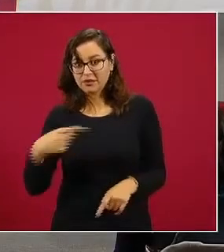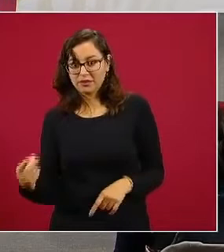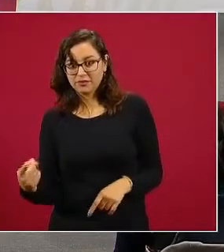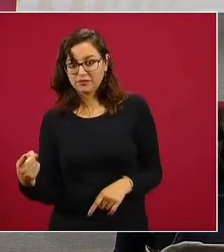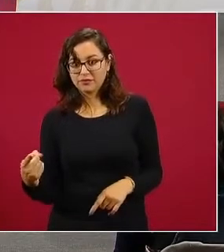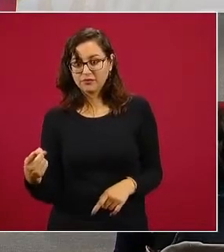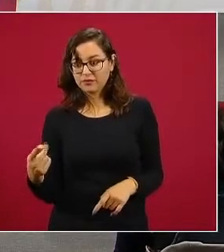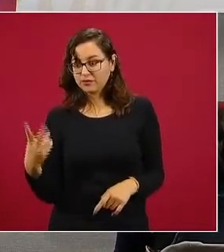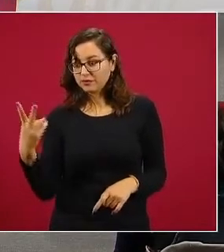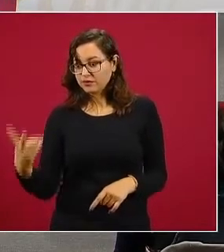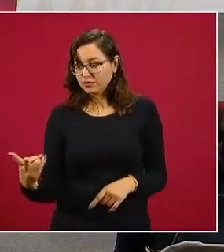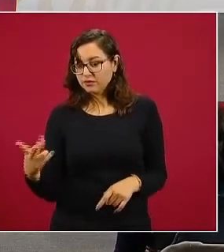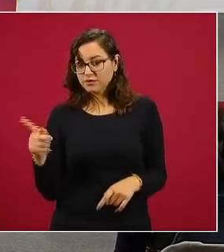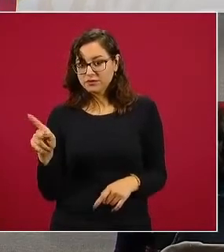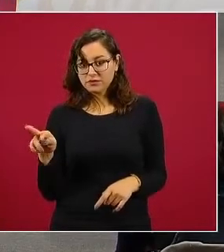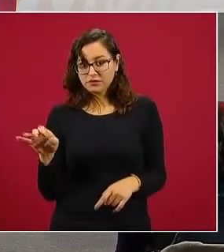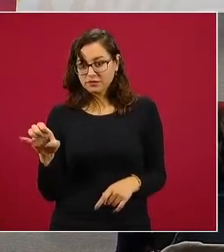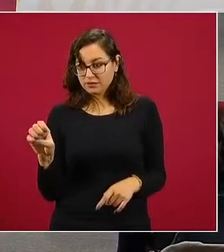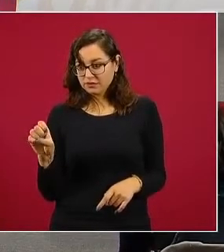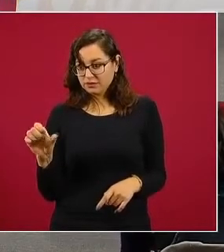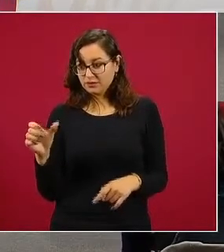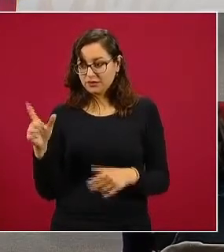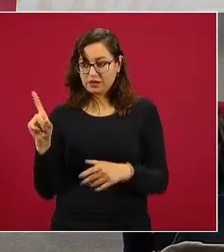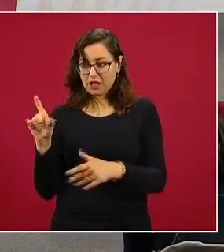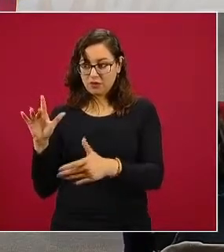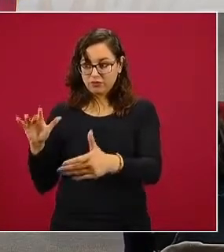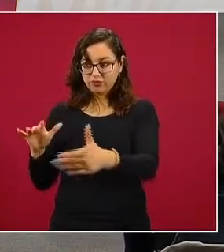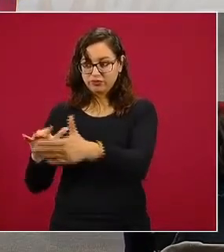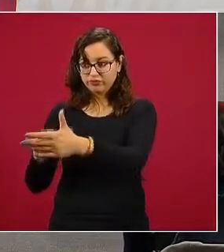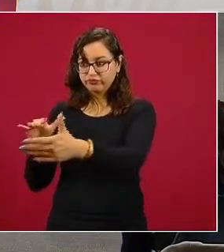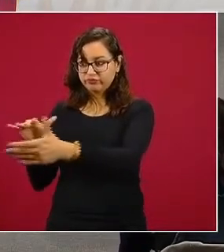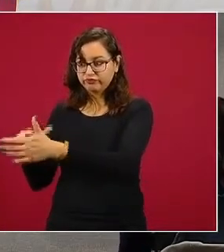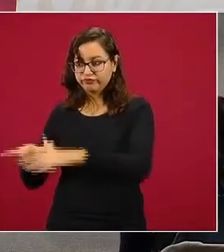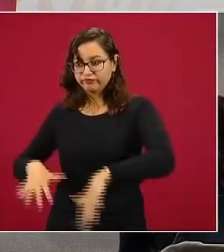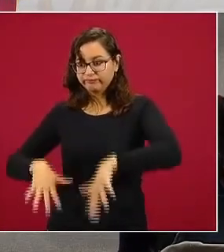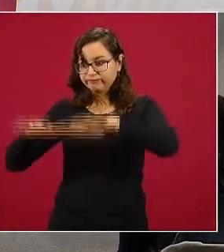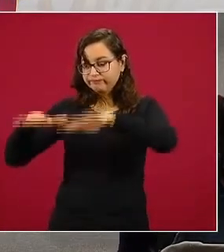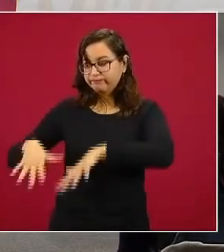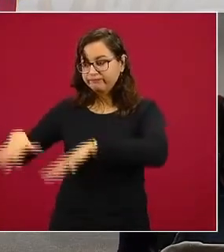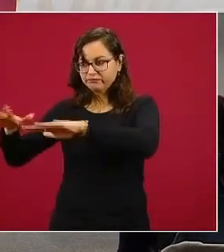de esa cuenca porque así están los compromisos